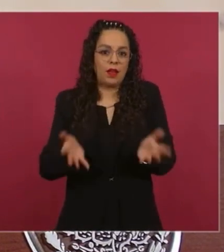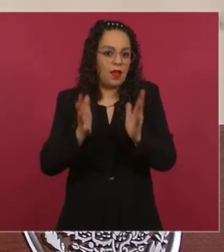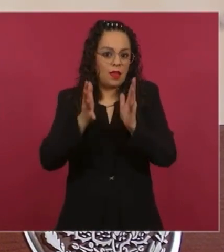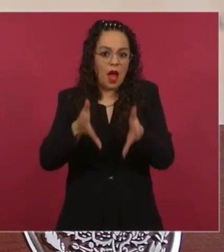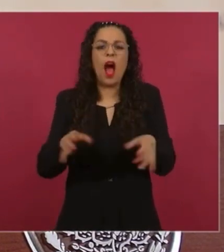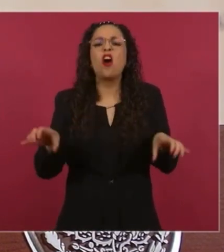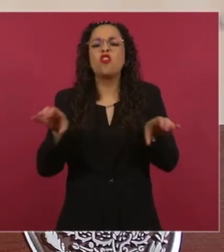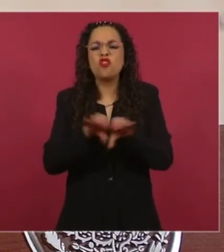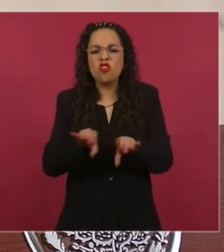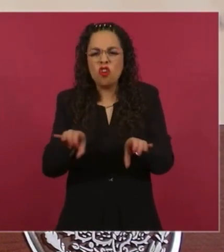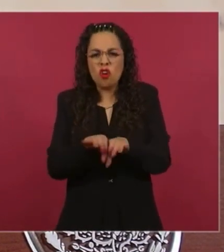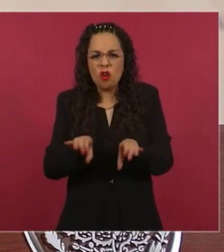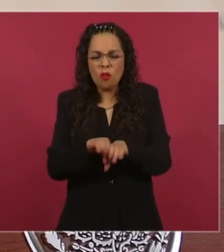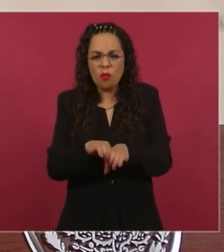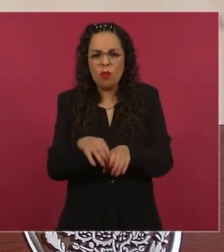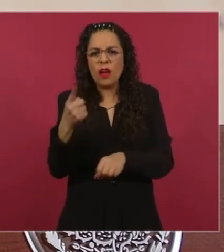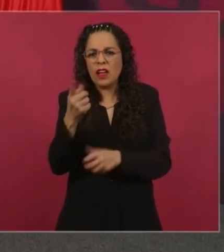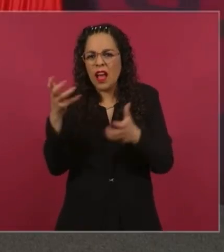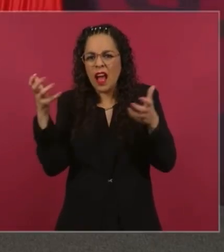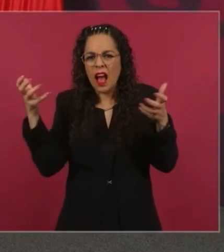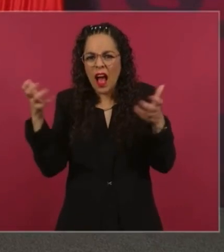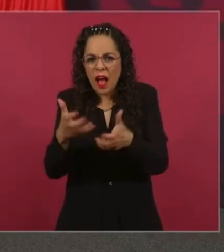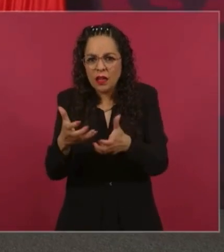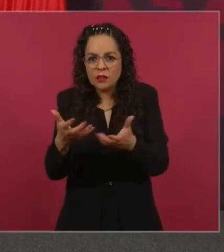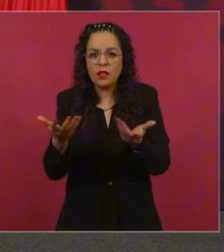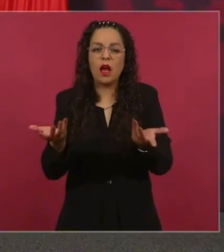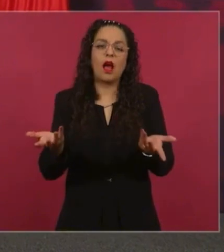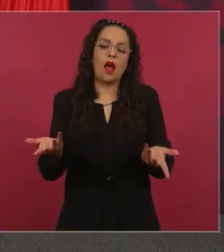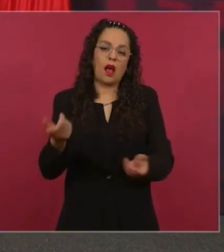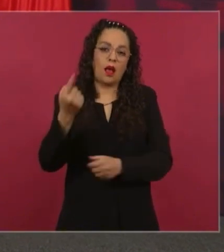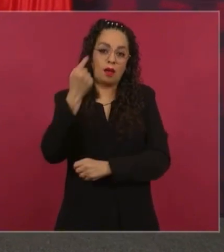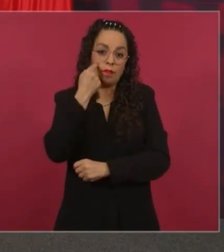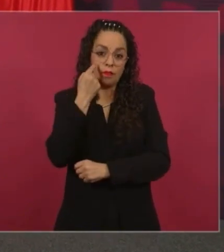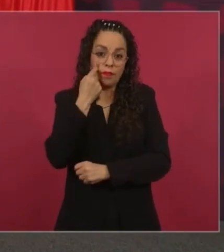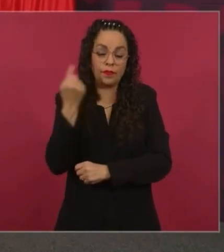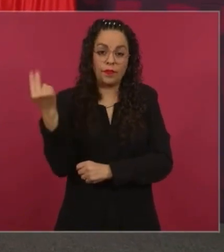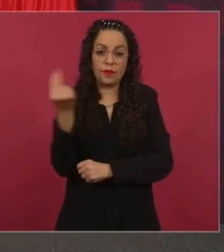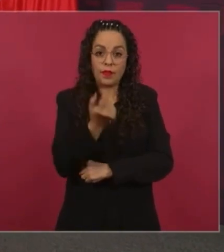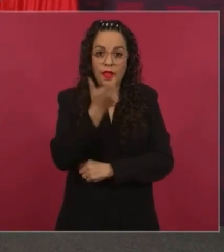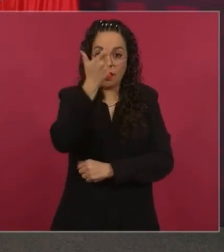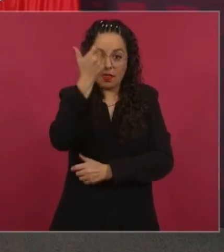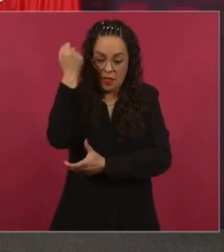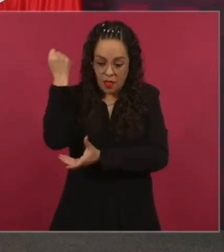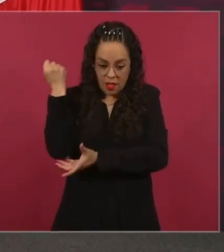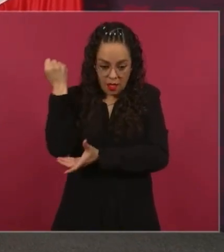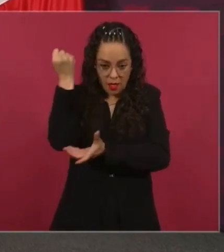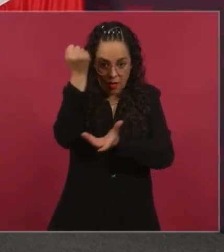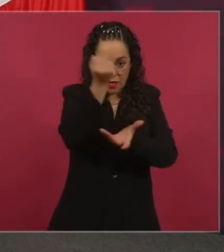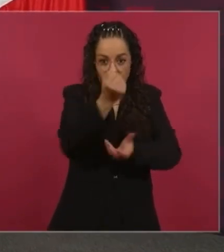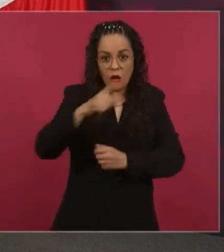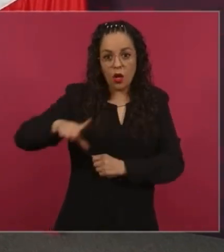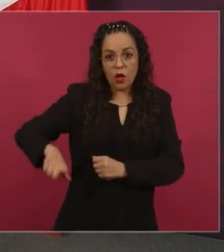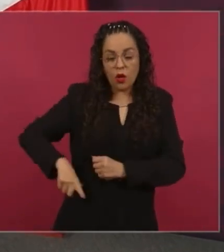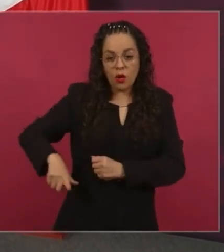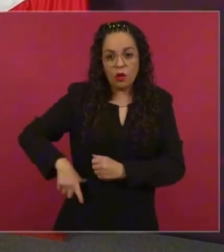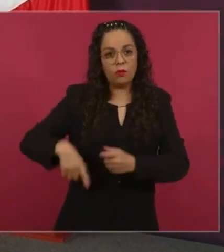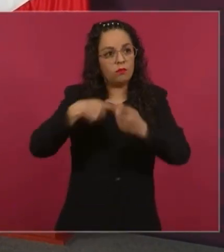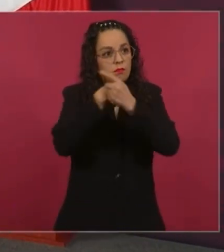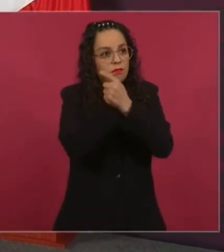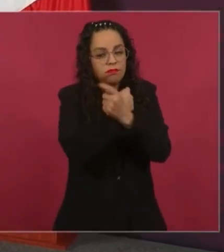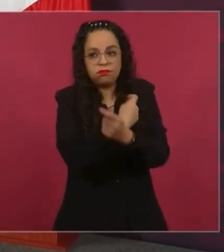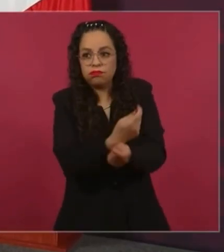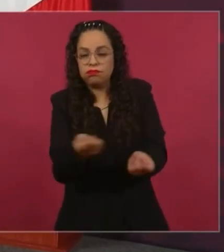económica? Con inversión pública. Estamos destinando más inversión pública